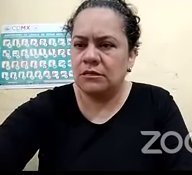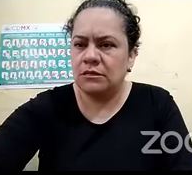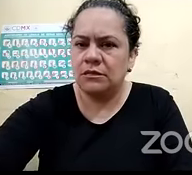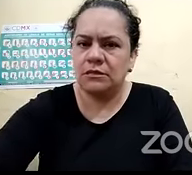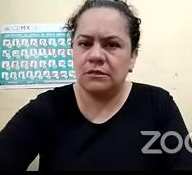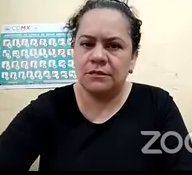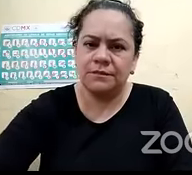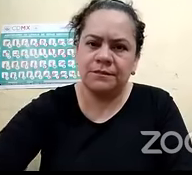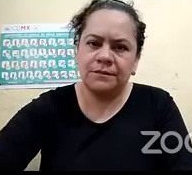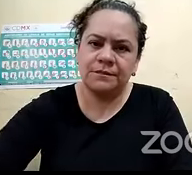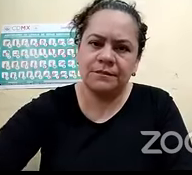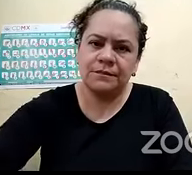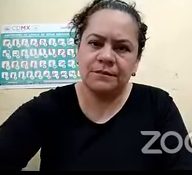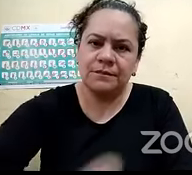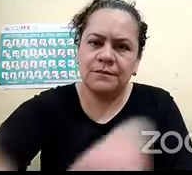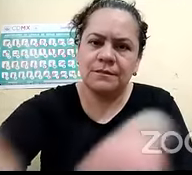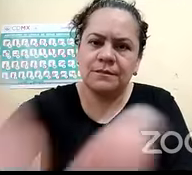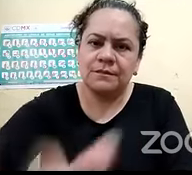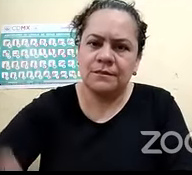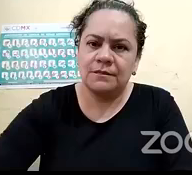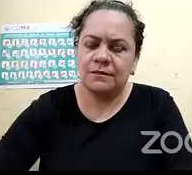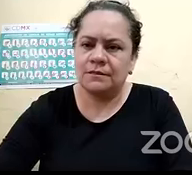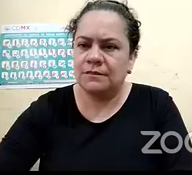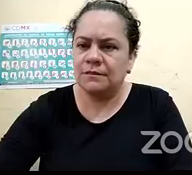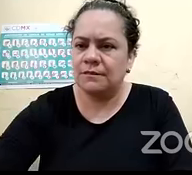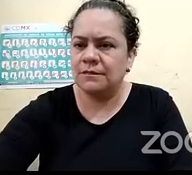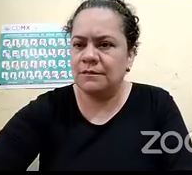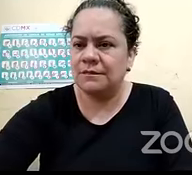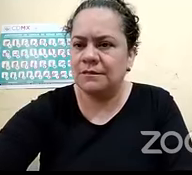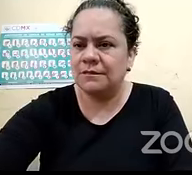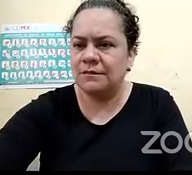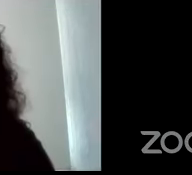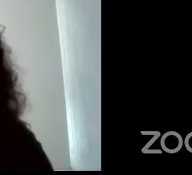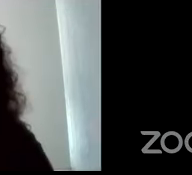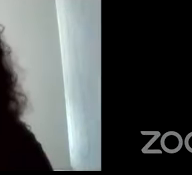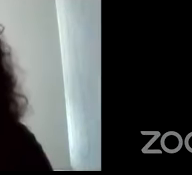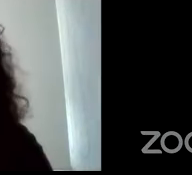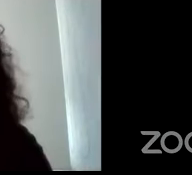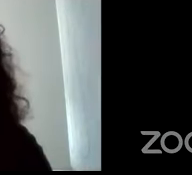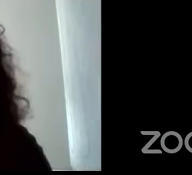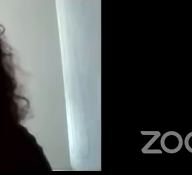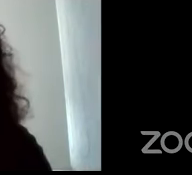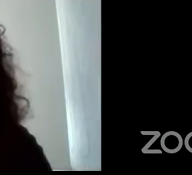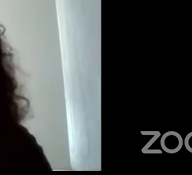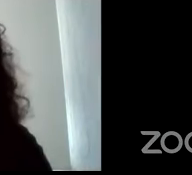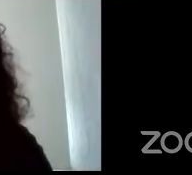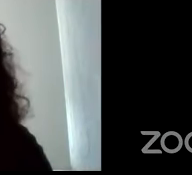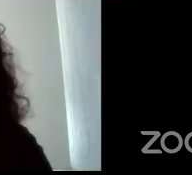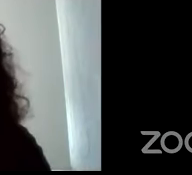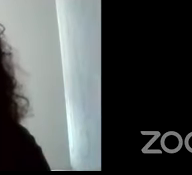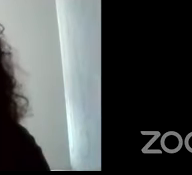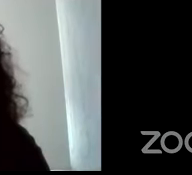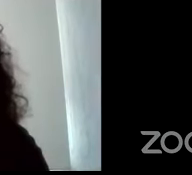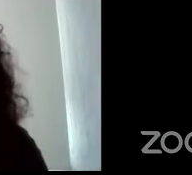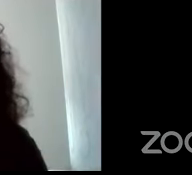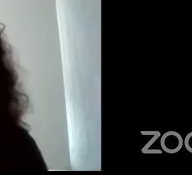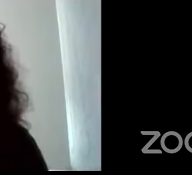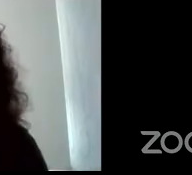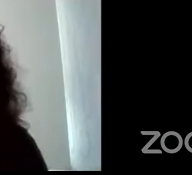inmuebles en los que laboran tengan siempre al alcance silbatos para poder solicitar ayuda ¿qué tan